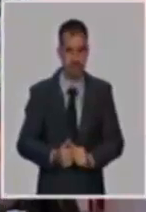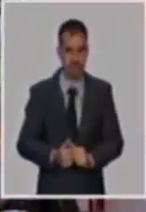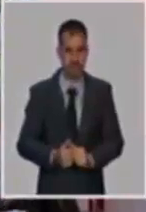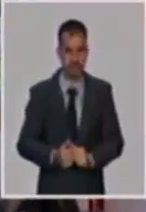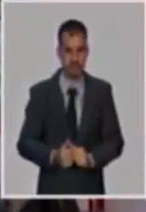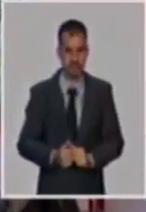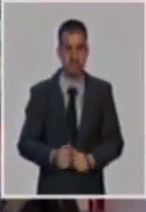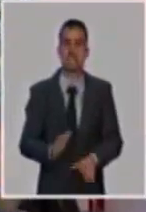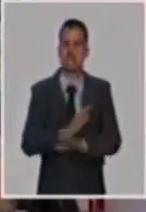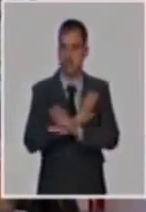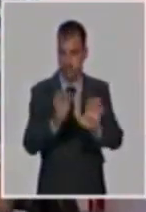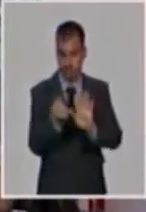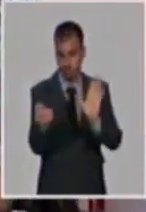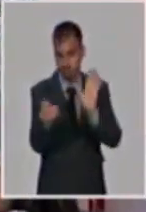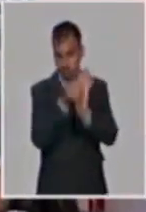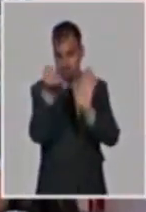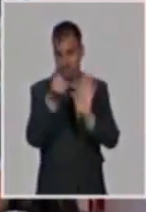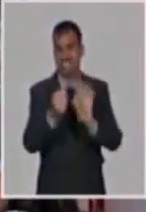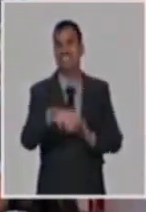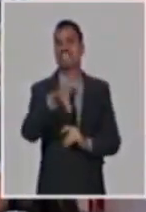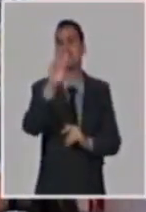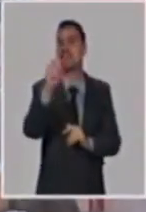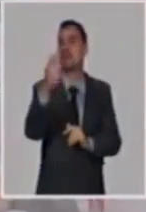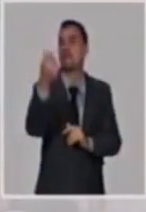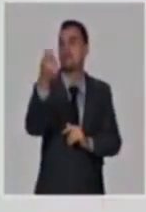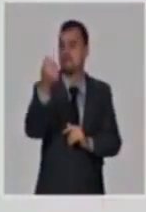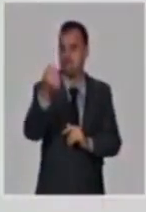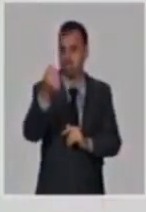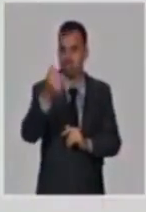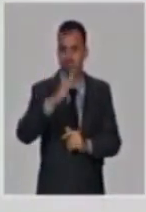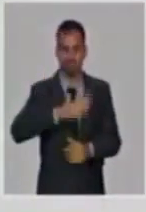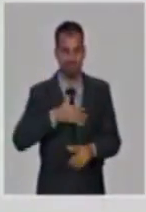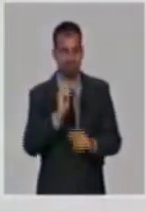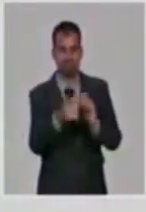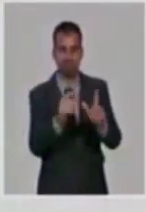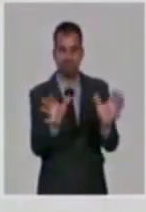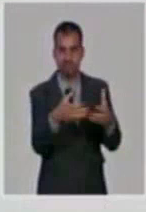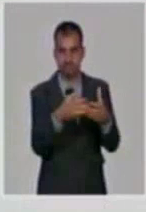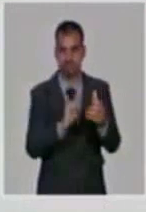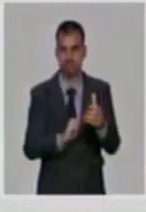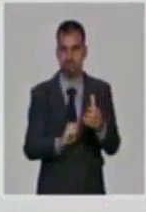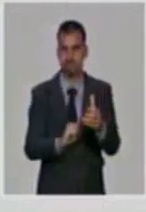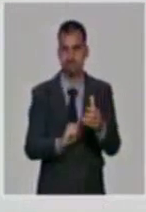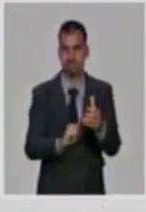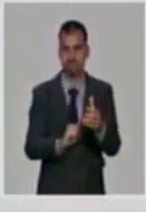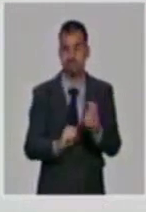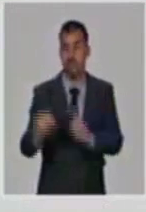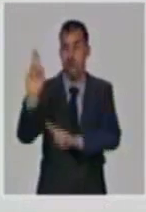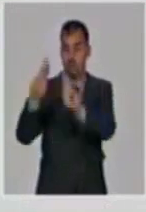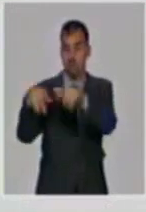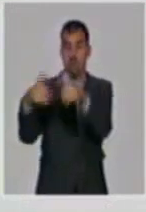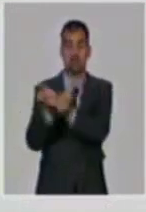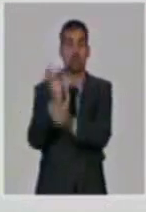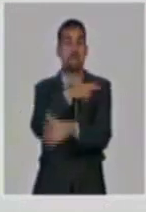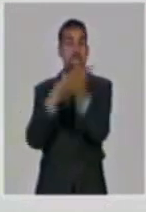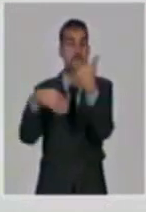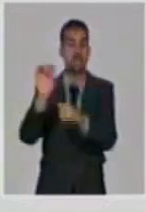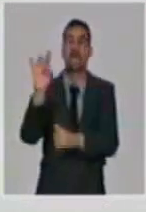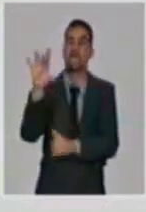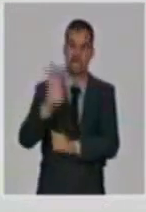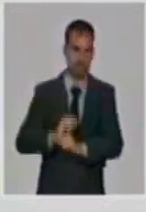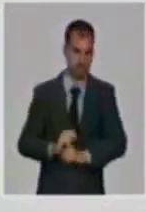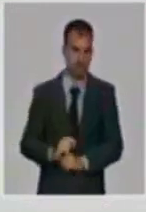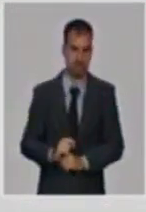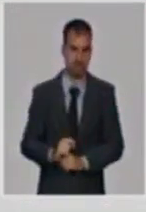Se aprobó y reguló 30 precios de acopio centralizados, 15 a través del acuerdo del Consejo de Ministros y digo